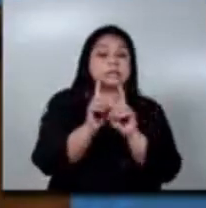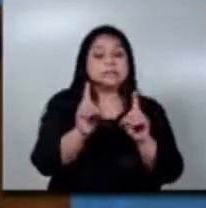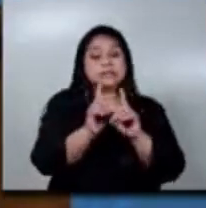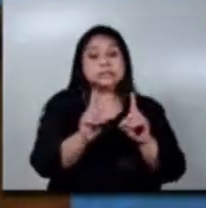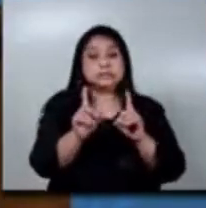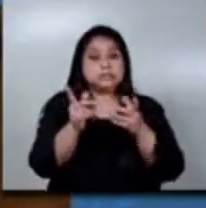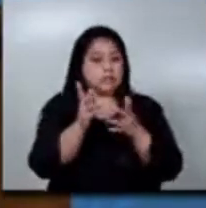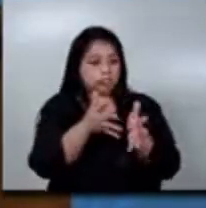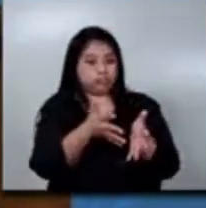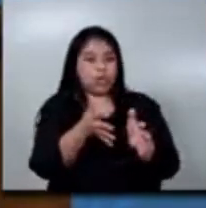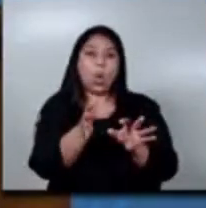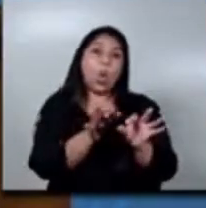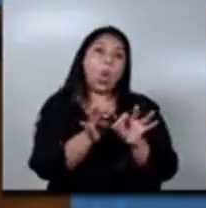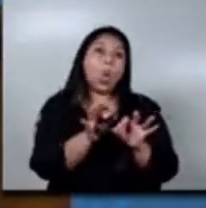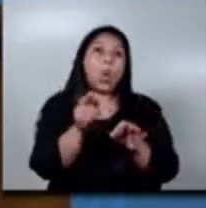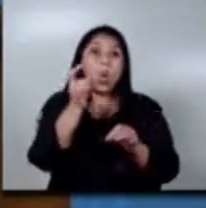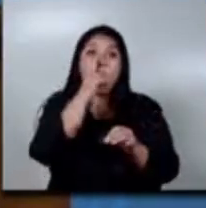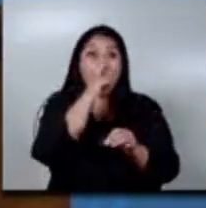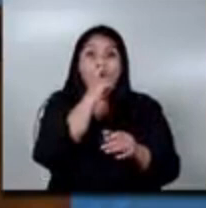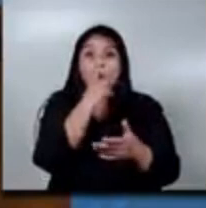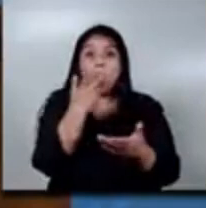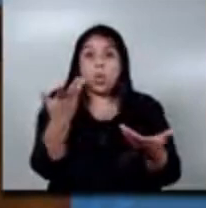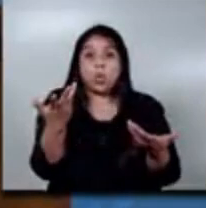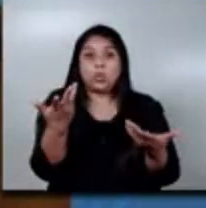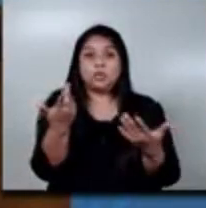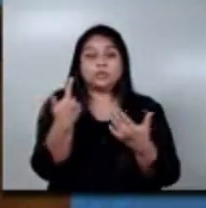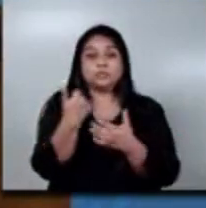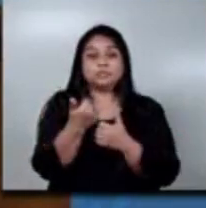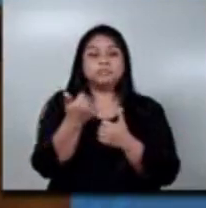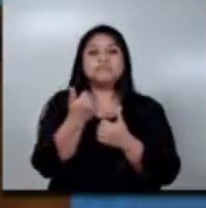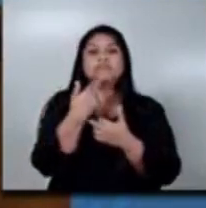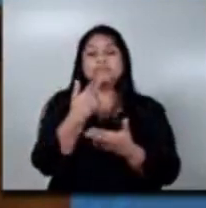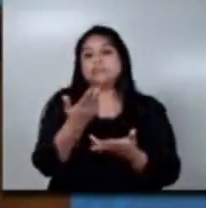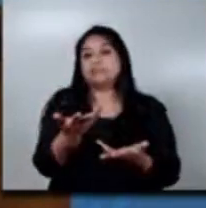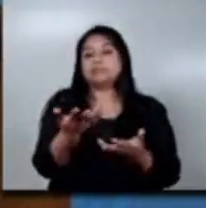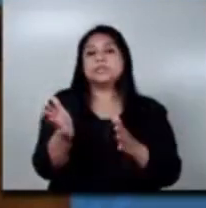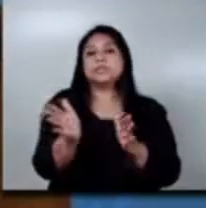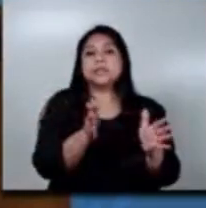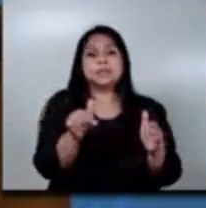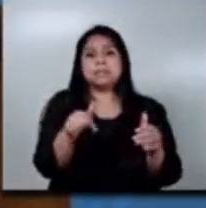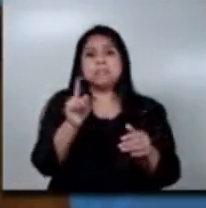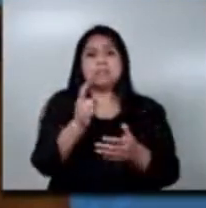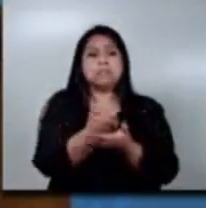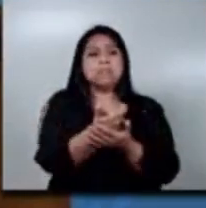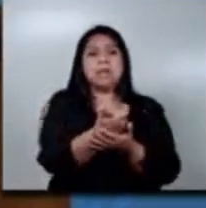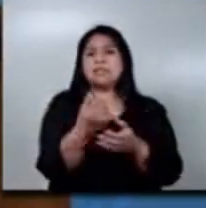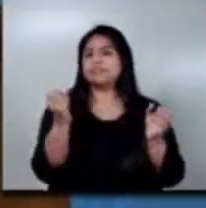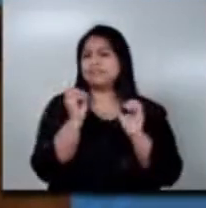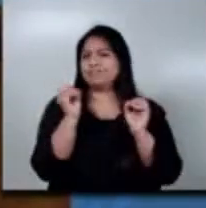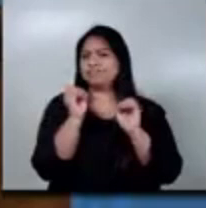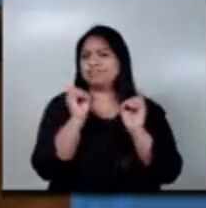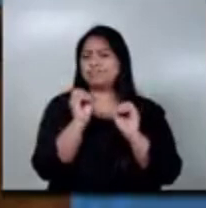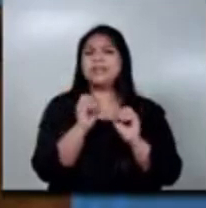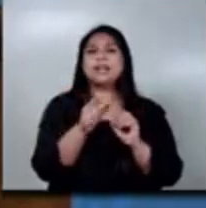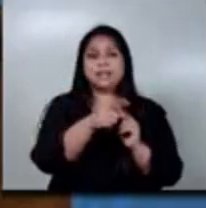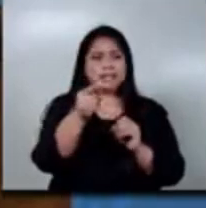o no tenemos muy buenas expectativas. Esto no tiene ningún costo. Sé que